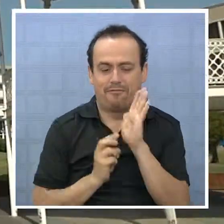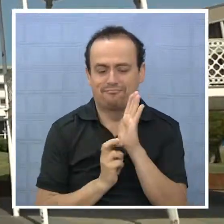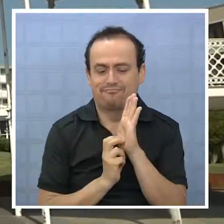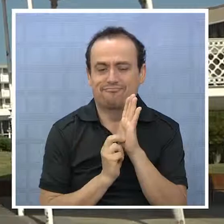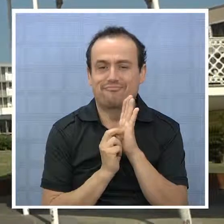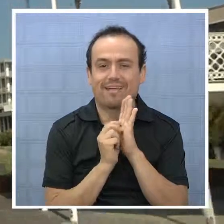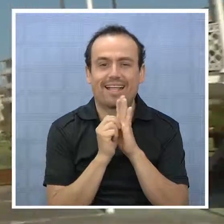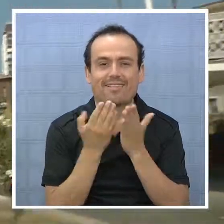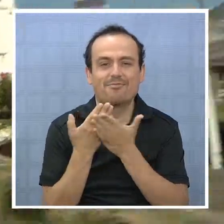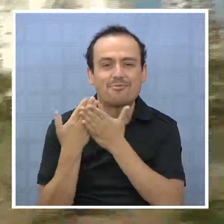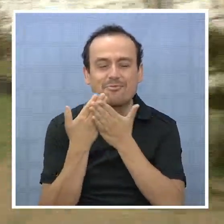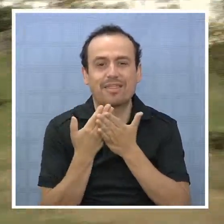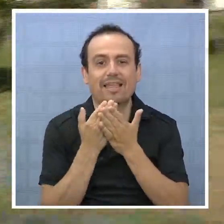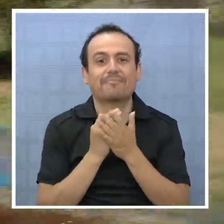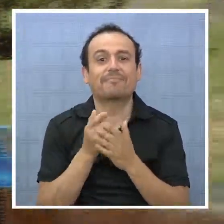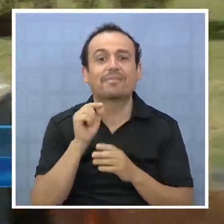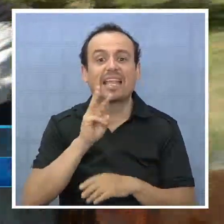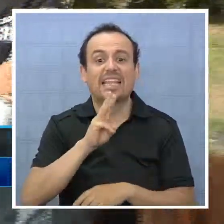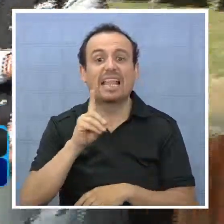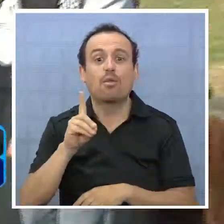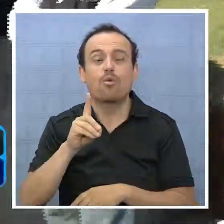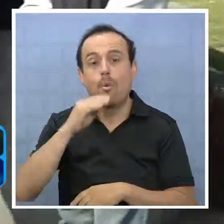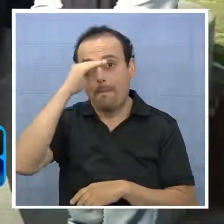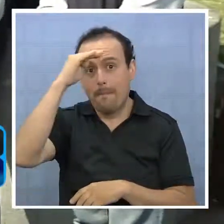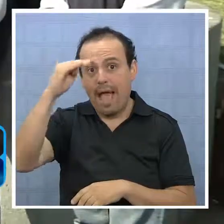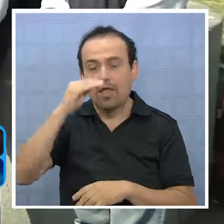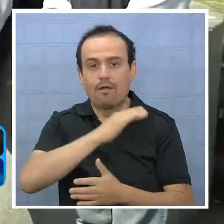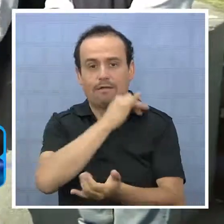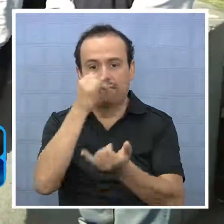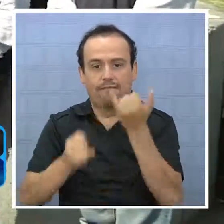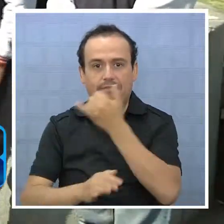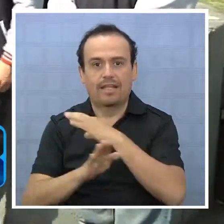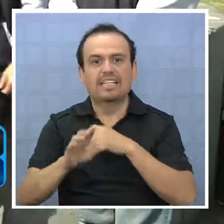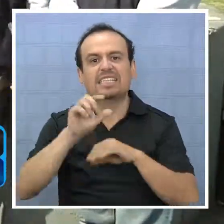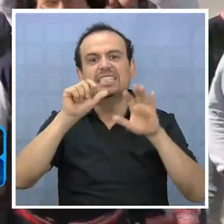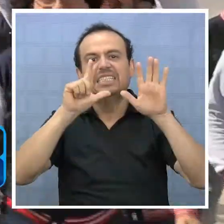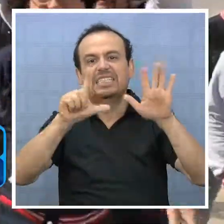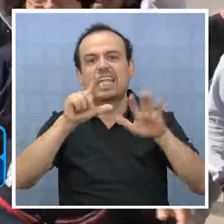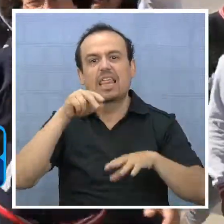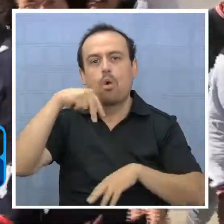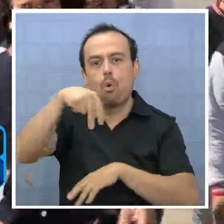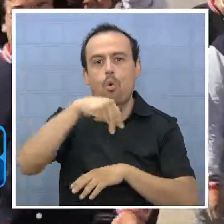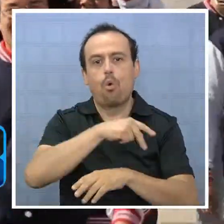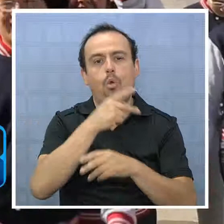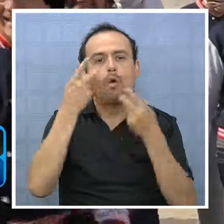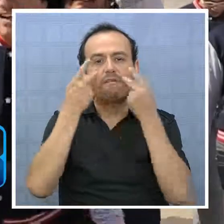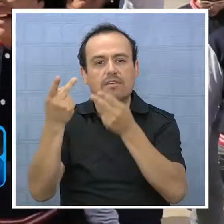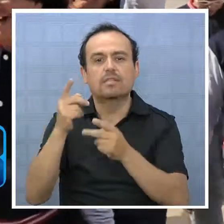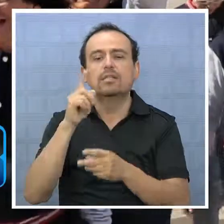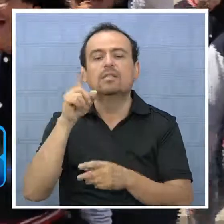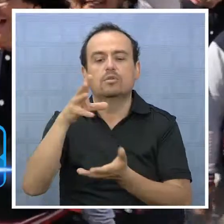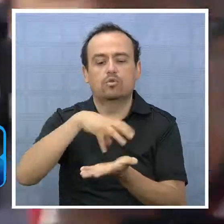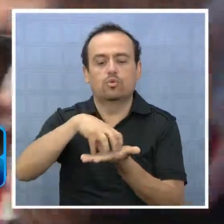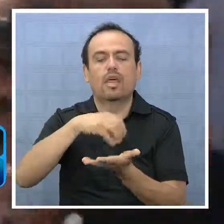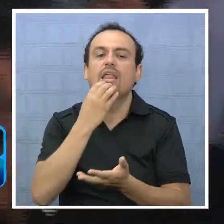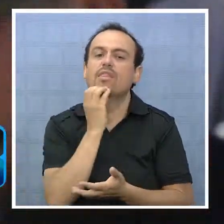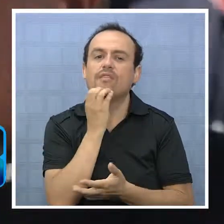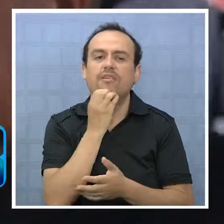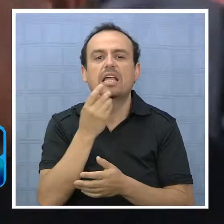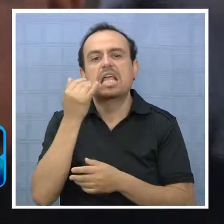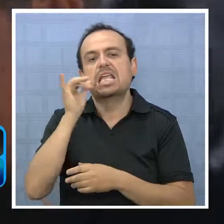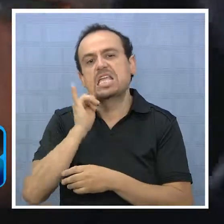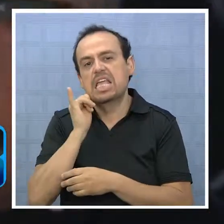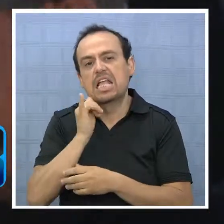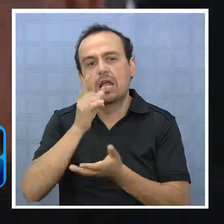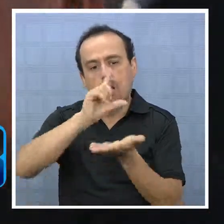La gira de estudios se inició el 31 de mayo y culmina este 7 de junio, con la visita a la ciudad de Antofagasta, luego de visitar